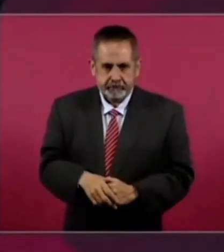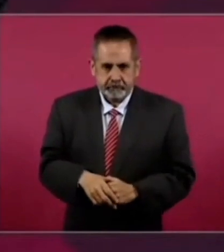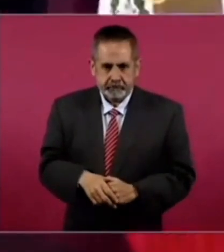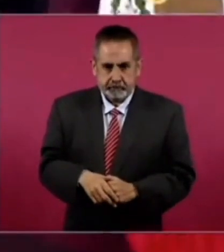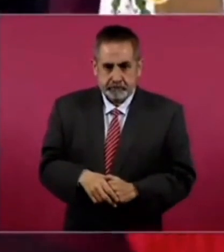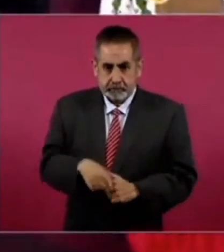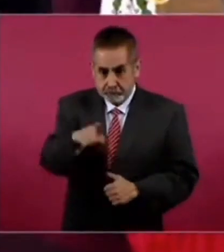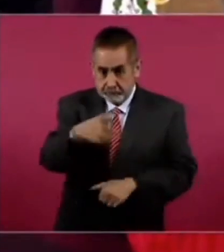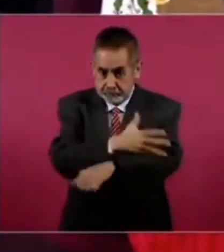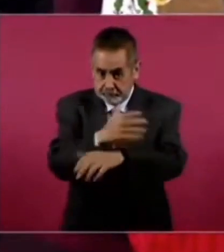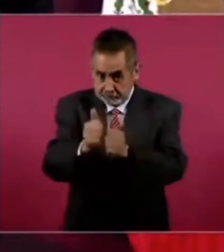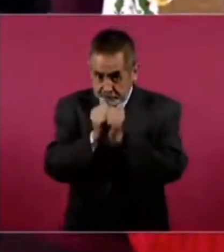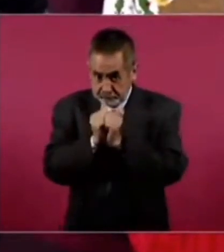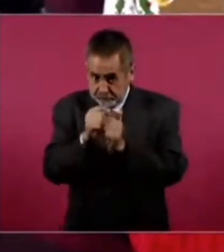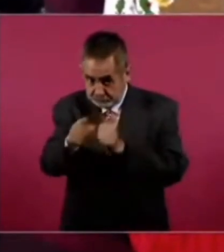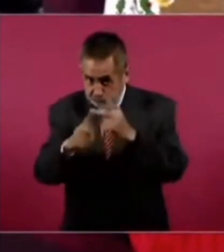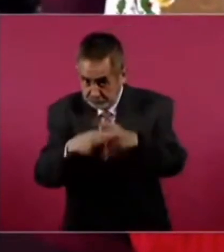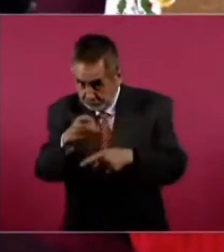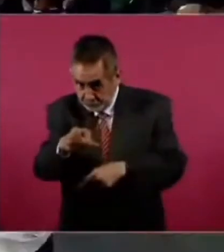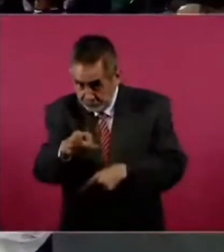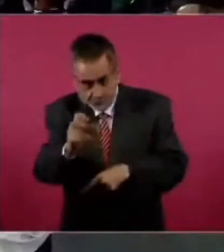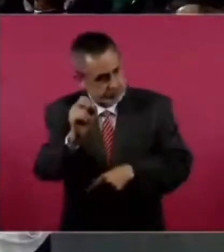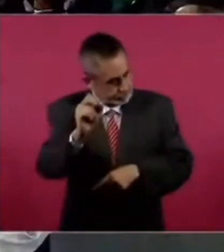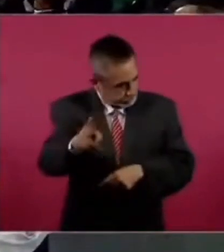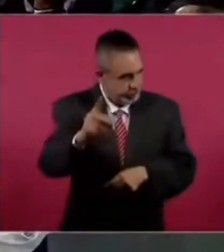¿Me vas a acompañar a tu tierra? Bueno.